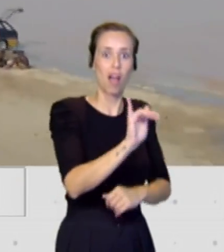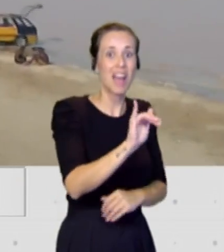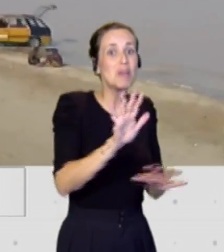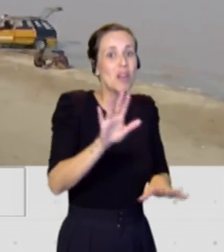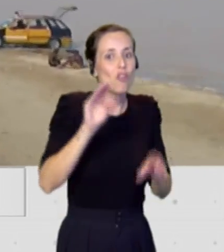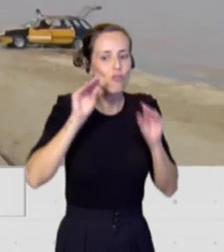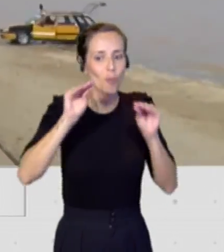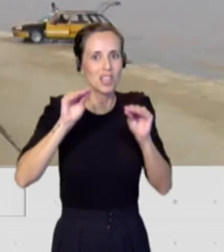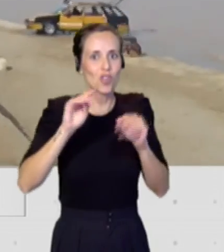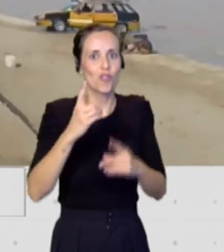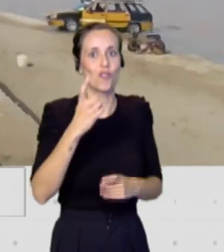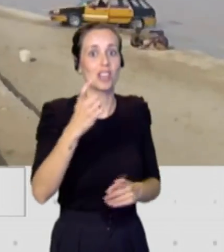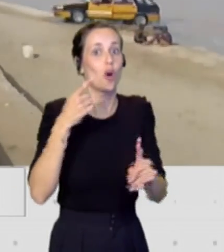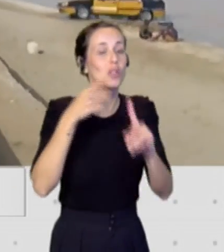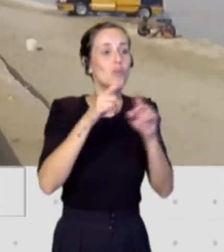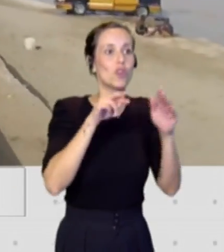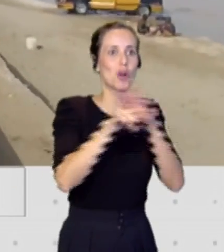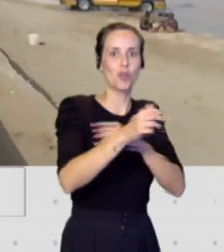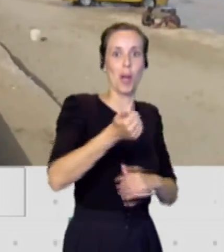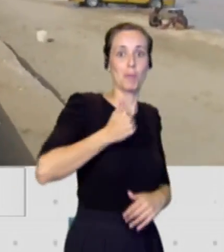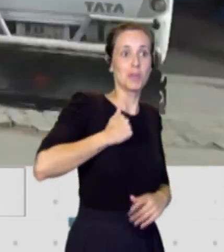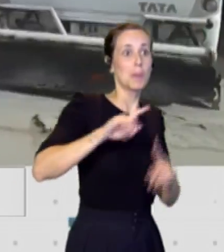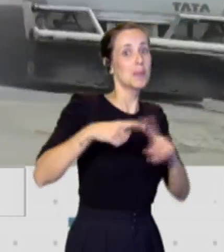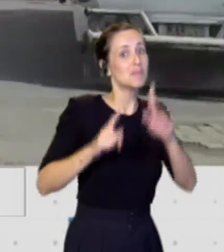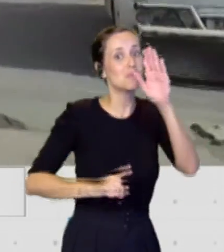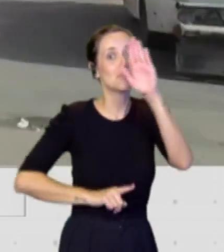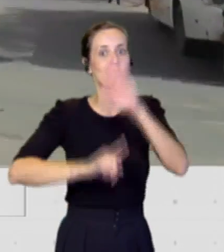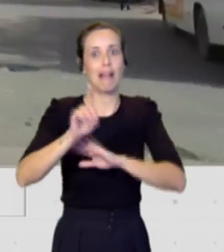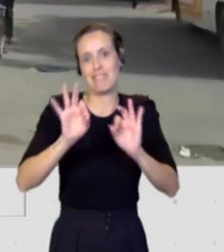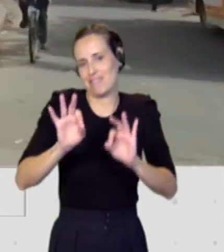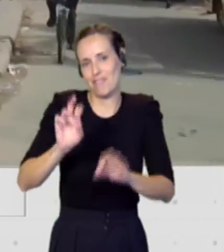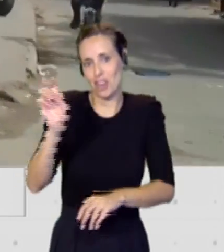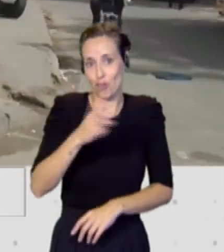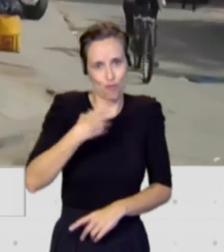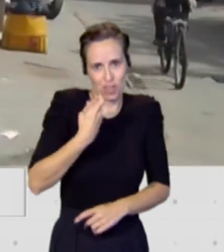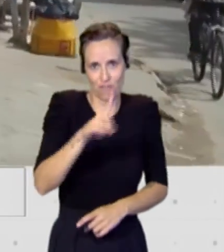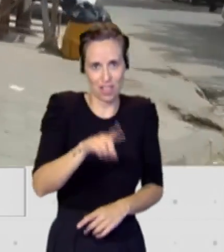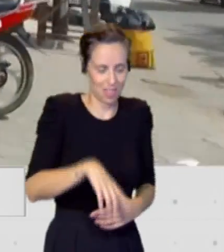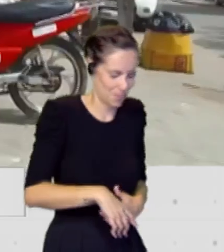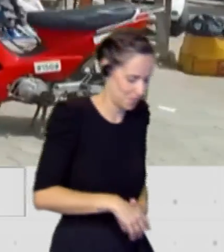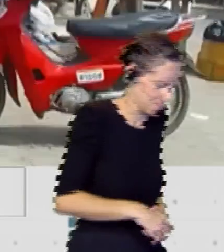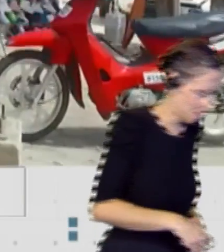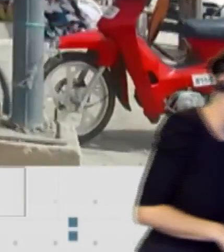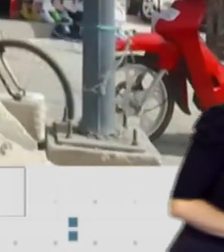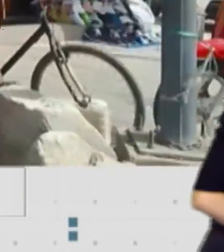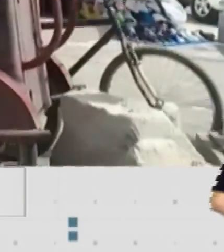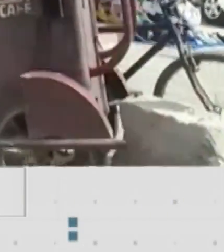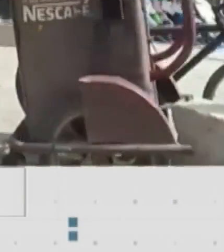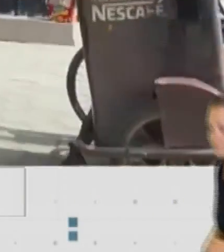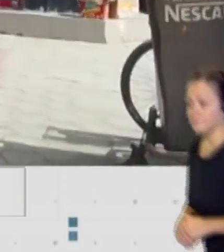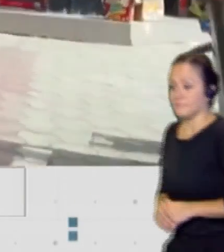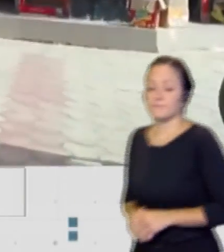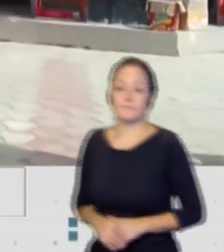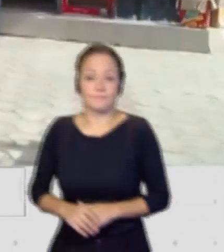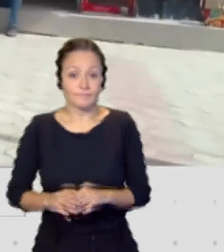utilizar esos recursos y progresar. De esa manera no tendrían que venir aquí. Bueno, justo lo que nos está contando confirma que